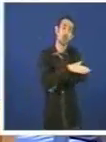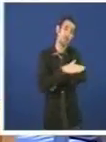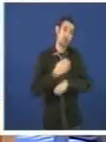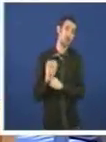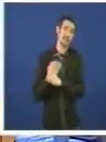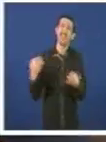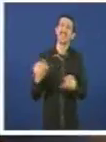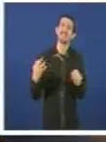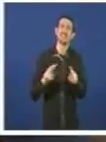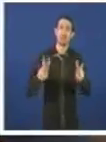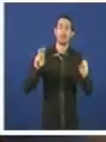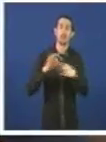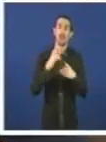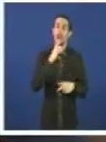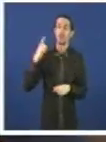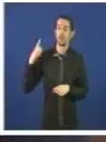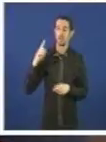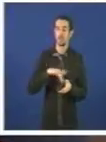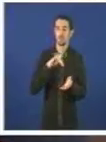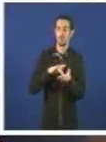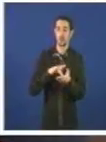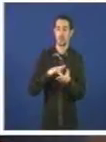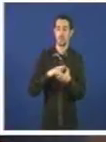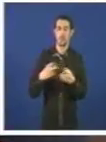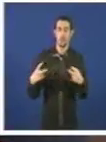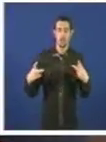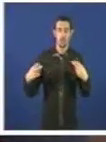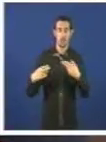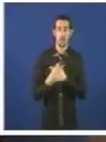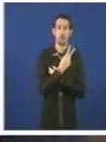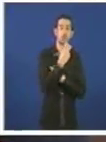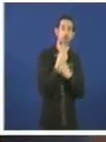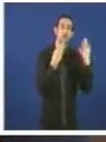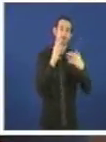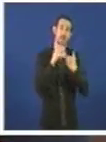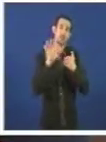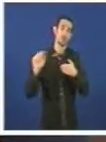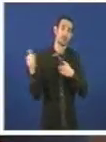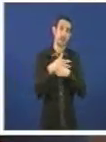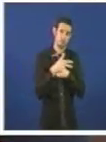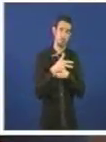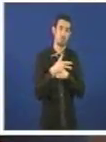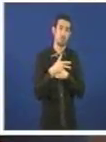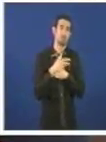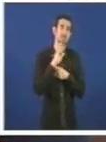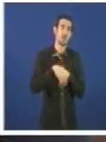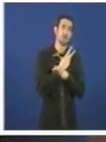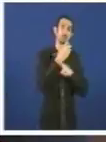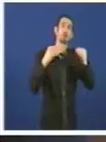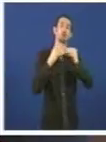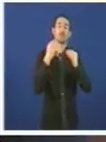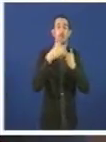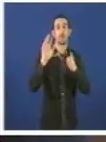tamén foi o ano pasado donde recortou 280 millóns, preto de 280 millóns na lei de